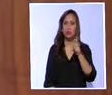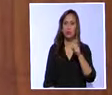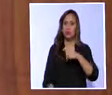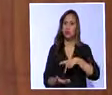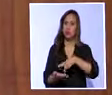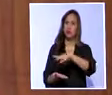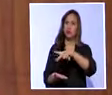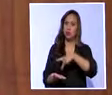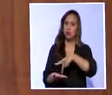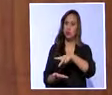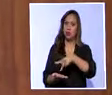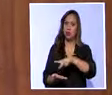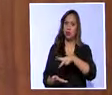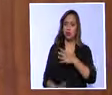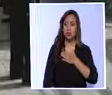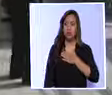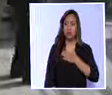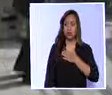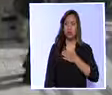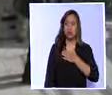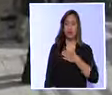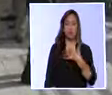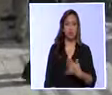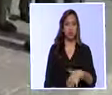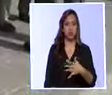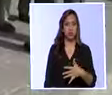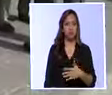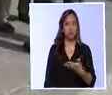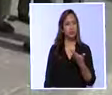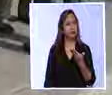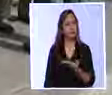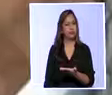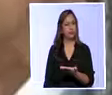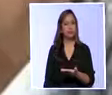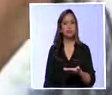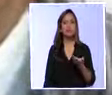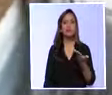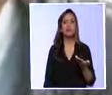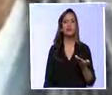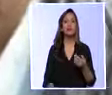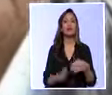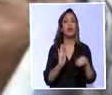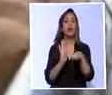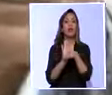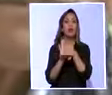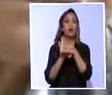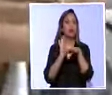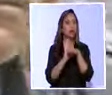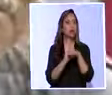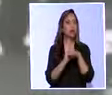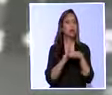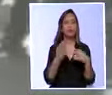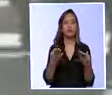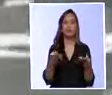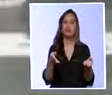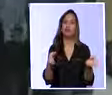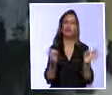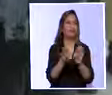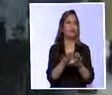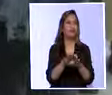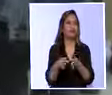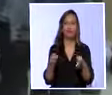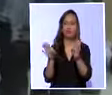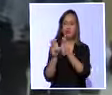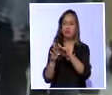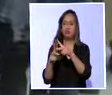aunque ya nos quitaban la casa. Y como si fuera poco, las puertas de los bancos se les volvieron a cerrar y